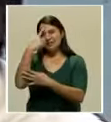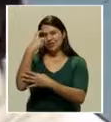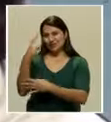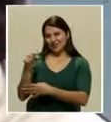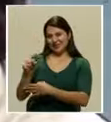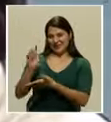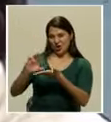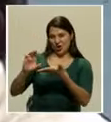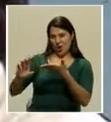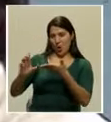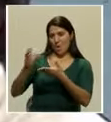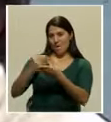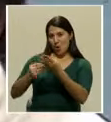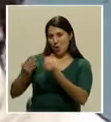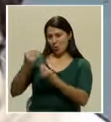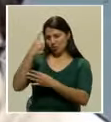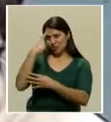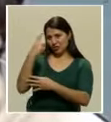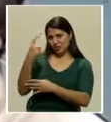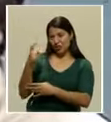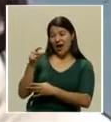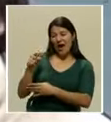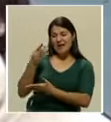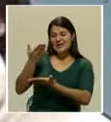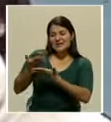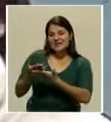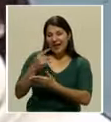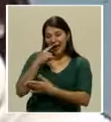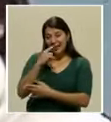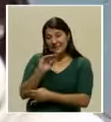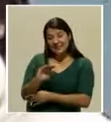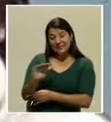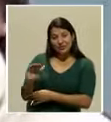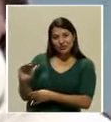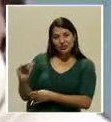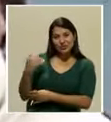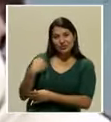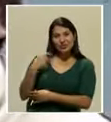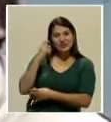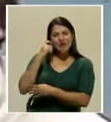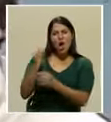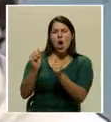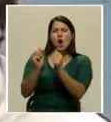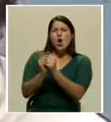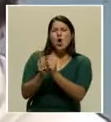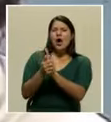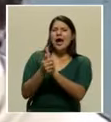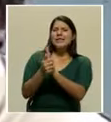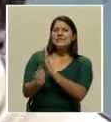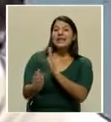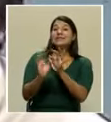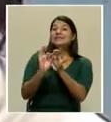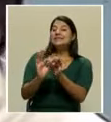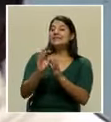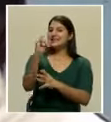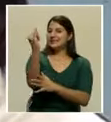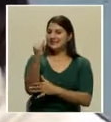La fábrica de sueños en donde llegan niños con talento artístico.